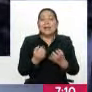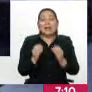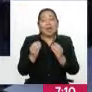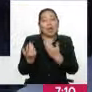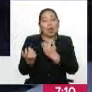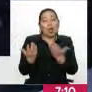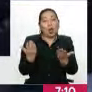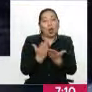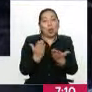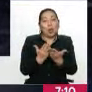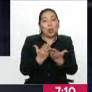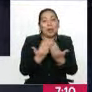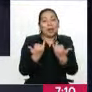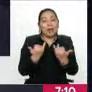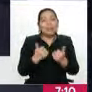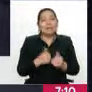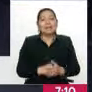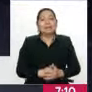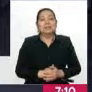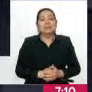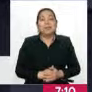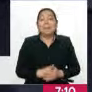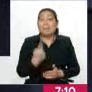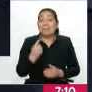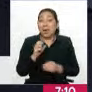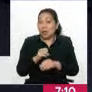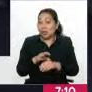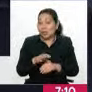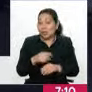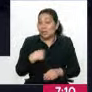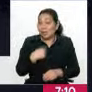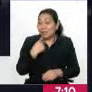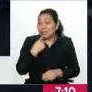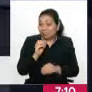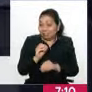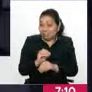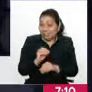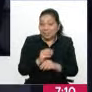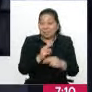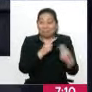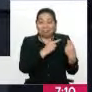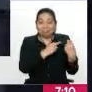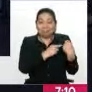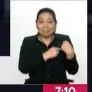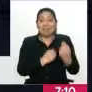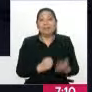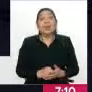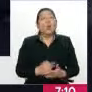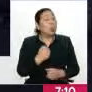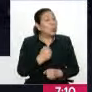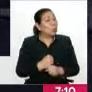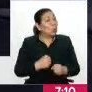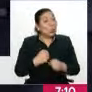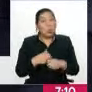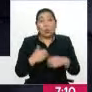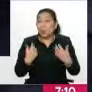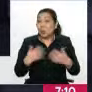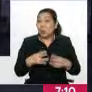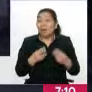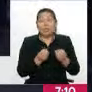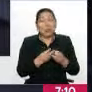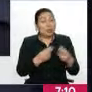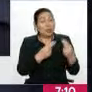formarse como controladores de tránsito aéreo? Bueno, el primer consejo que yo les daría es el compromiso. Es un trabajo de bastante